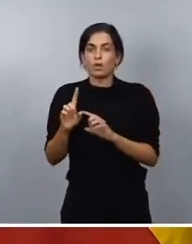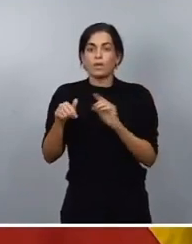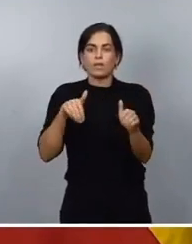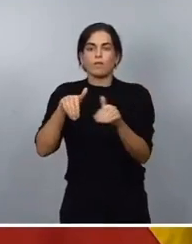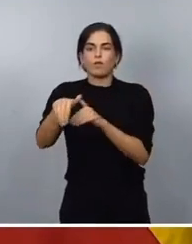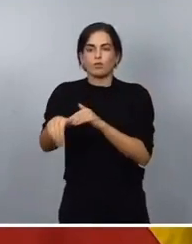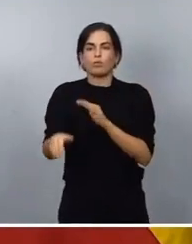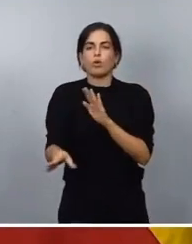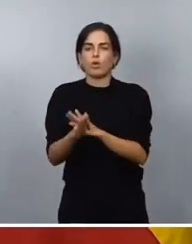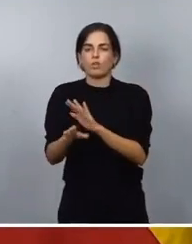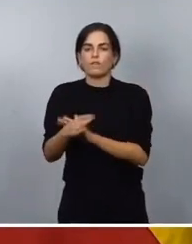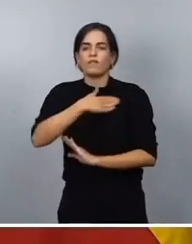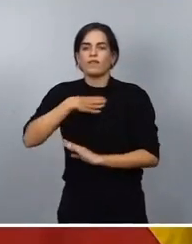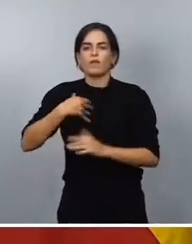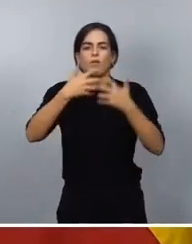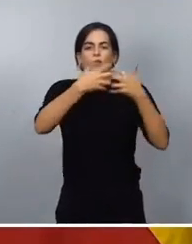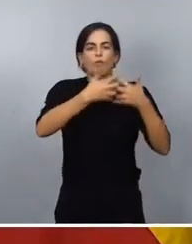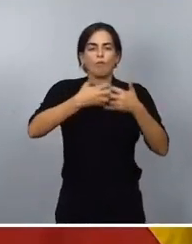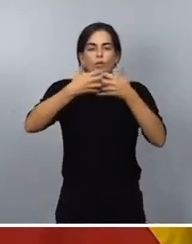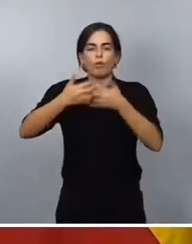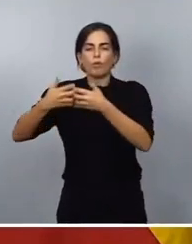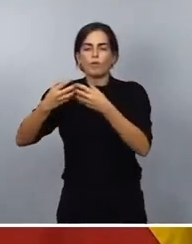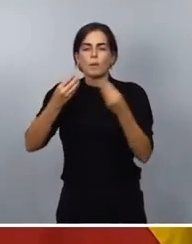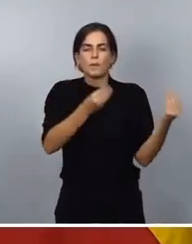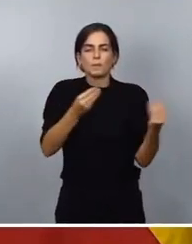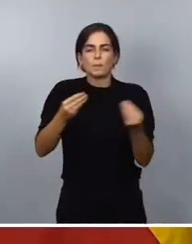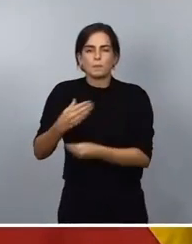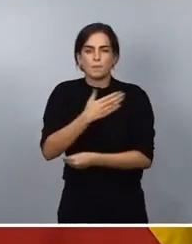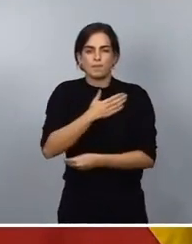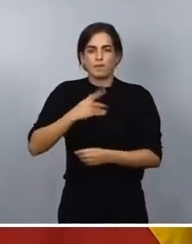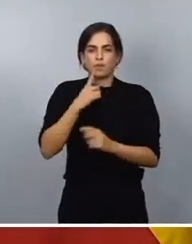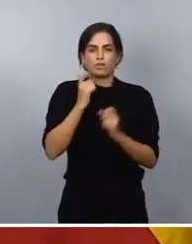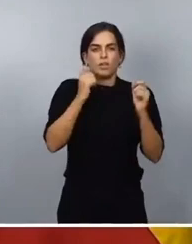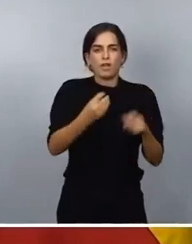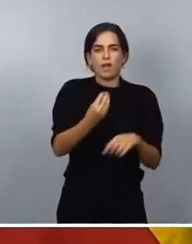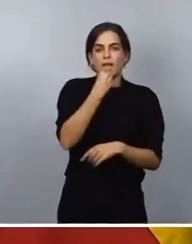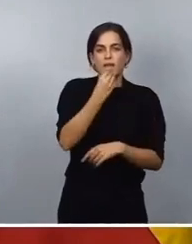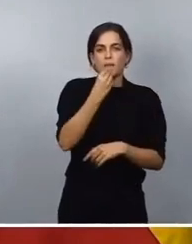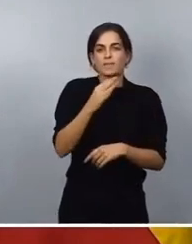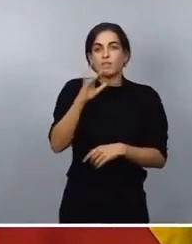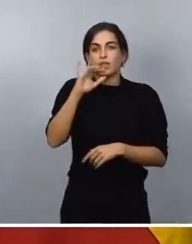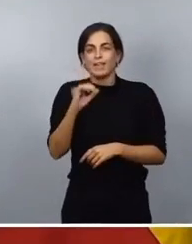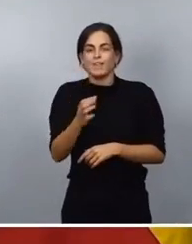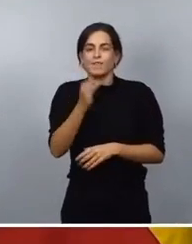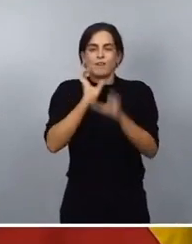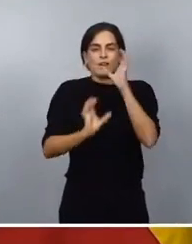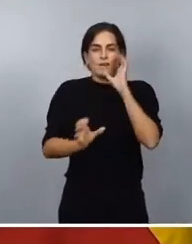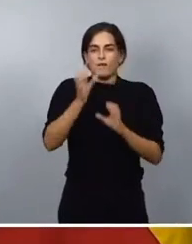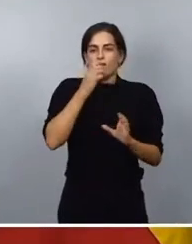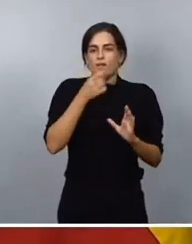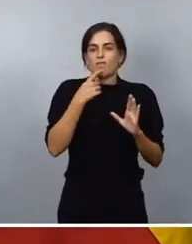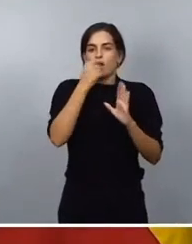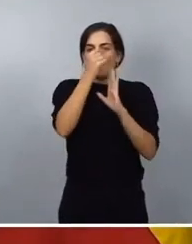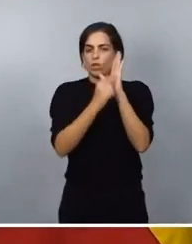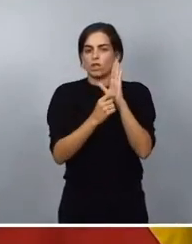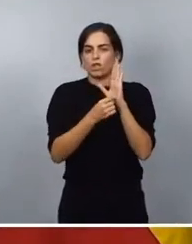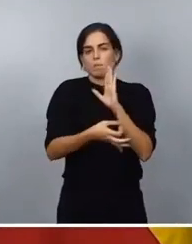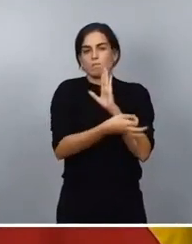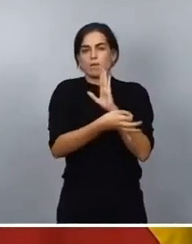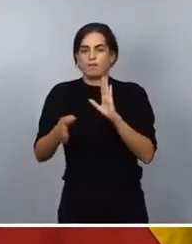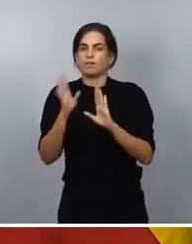funcione correctamente, proporcionando los alimentos y bebidas en las condiciones que he indicado anteriormente, pero además